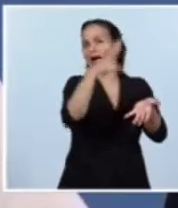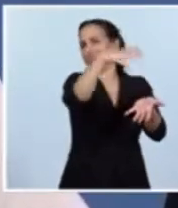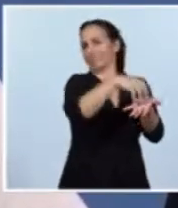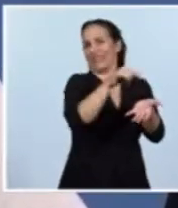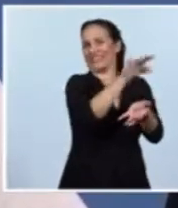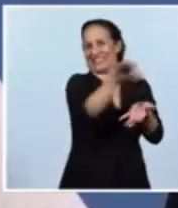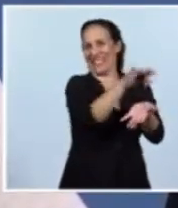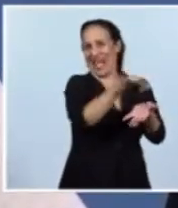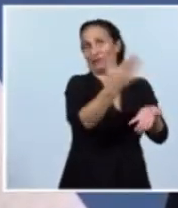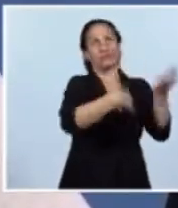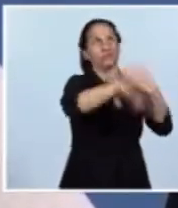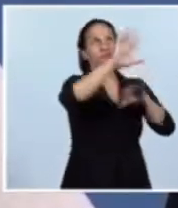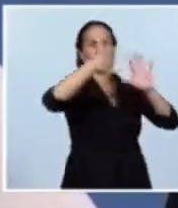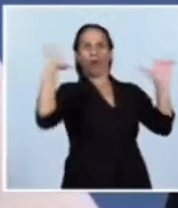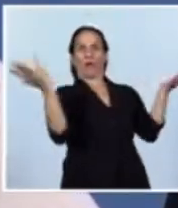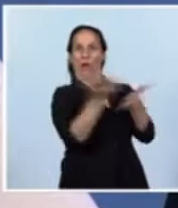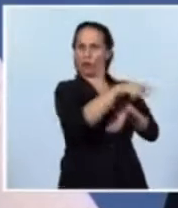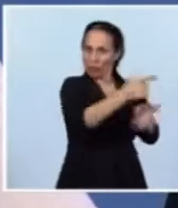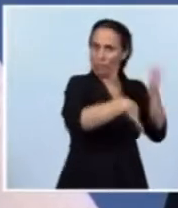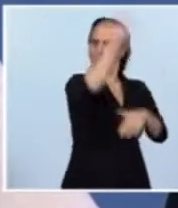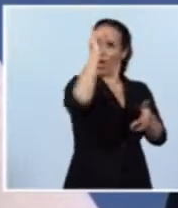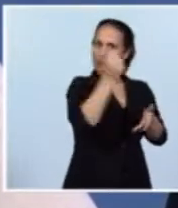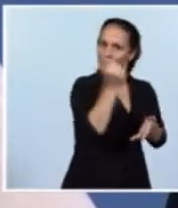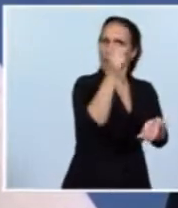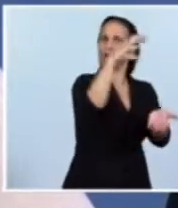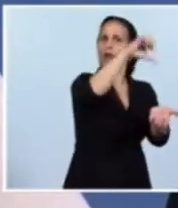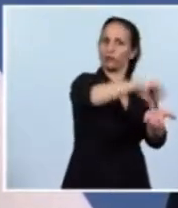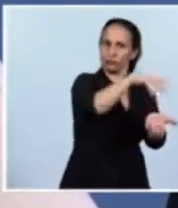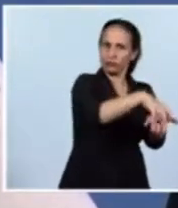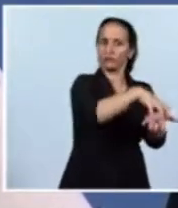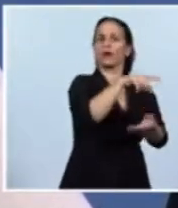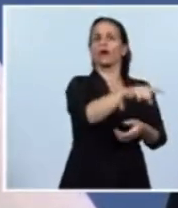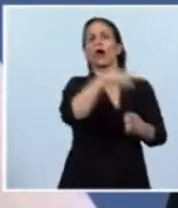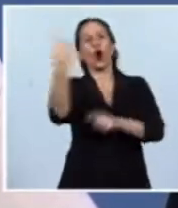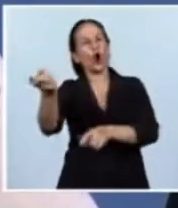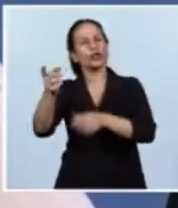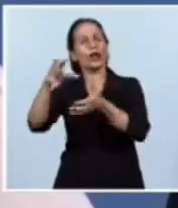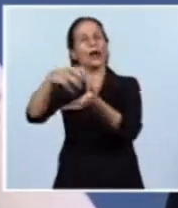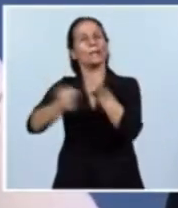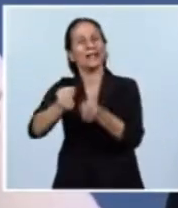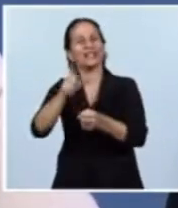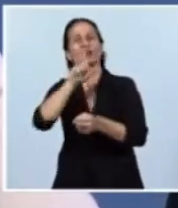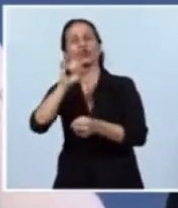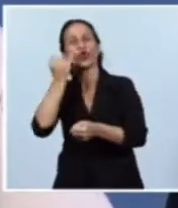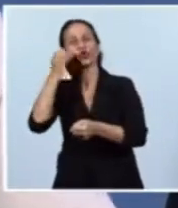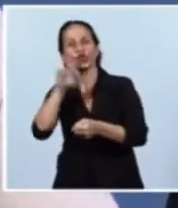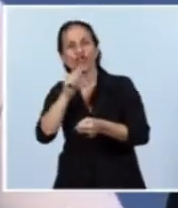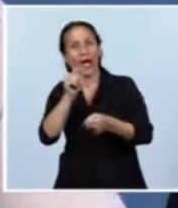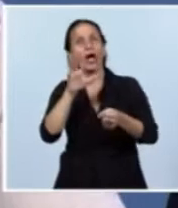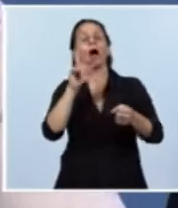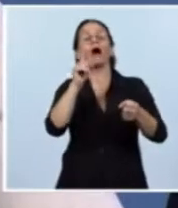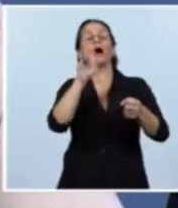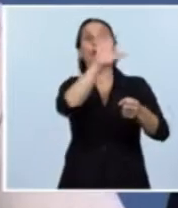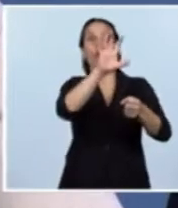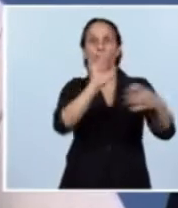más importantes del mundo. Una de las empresas más importantes del mundo, Toyota, junto a otra empresa y junto a la provincia, se